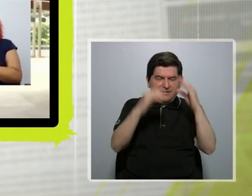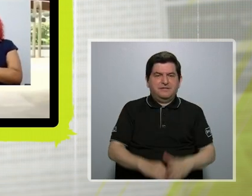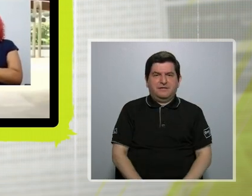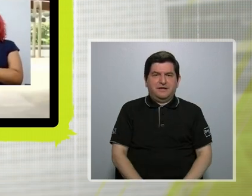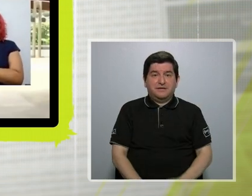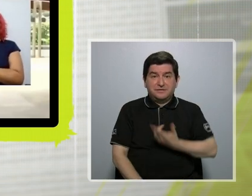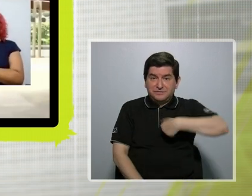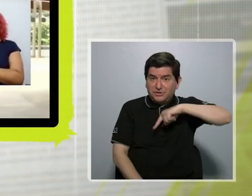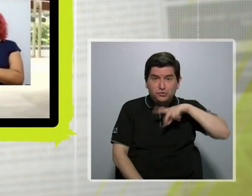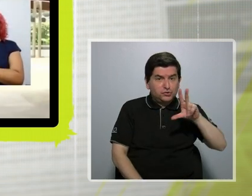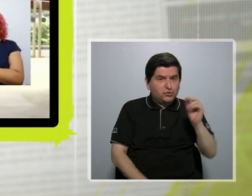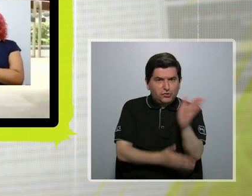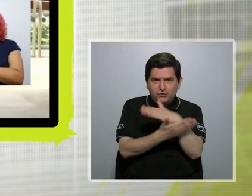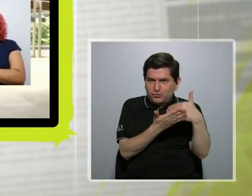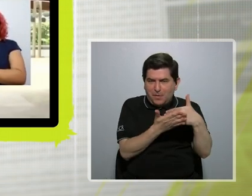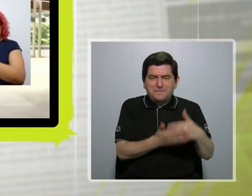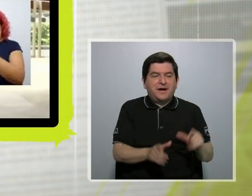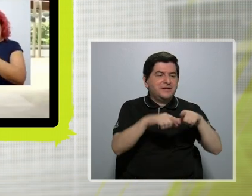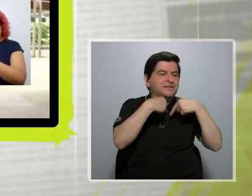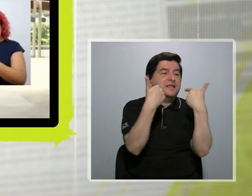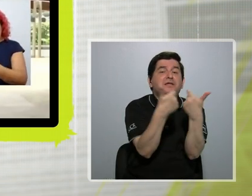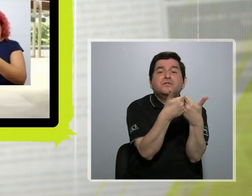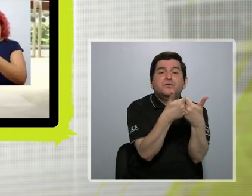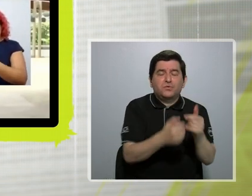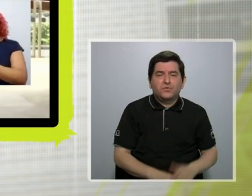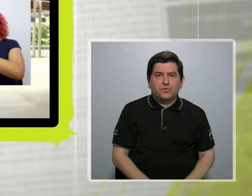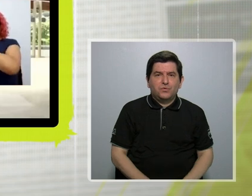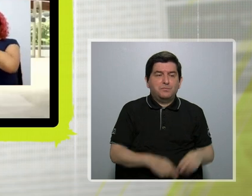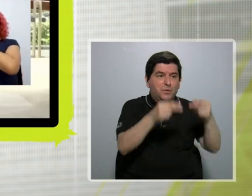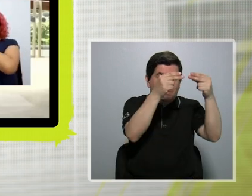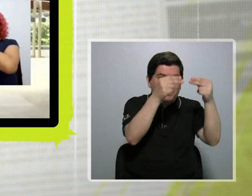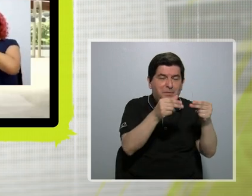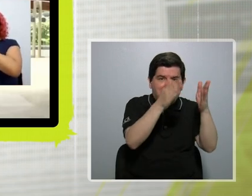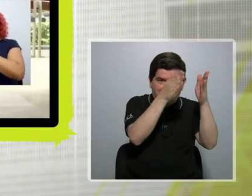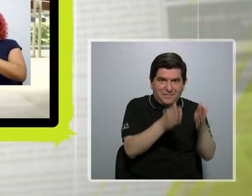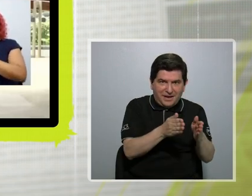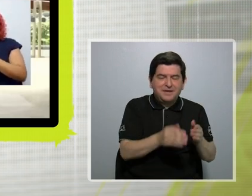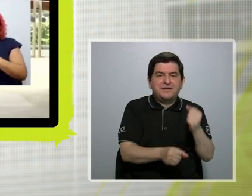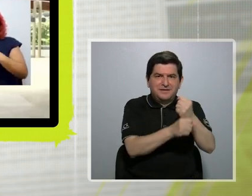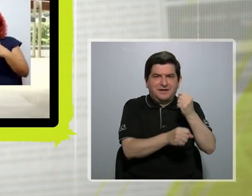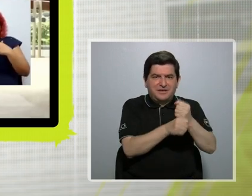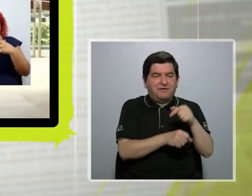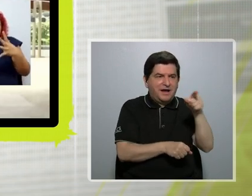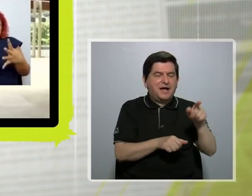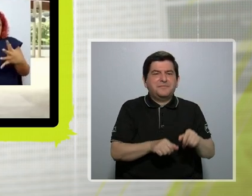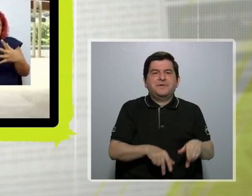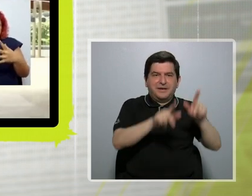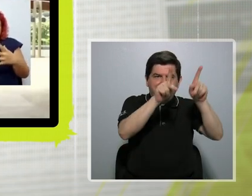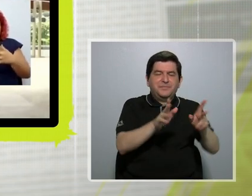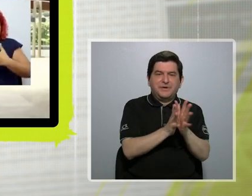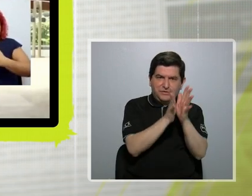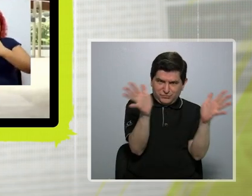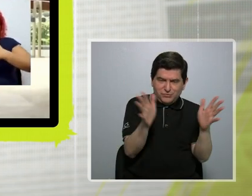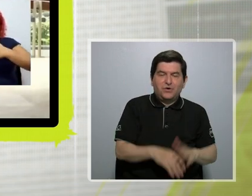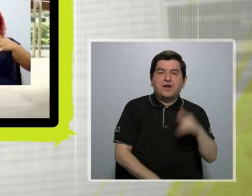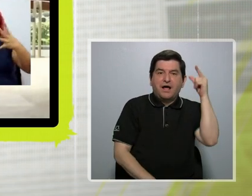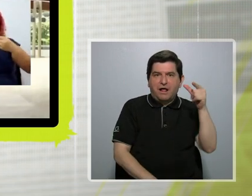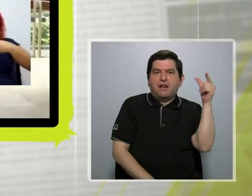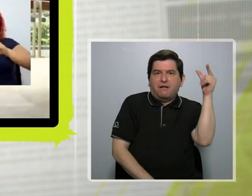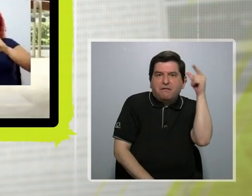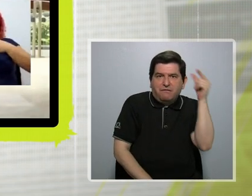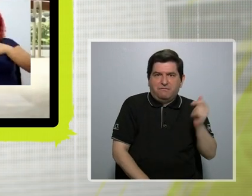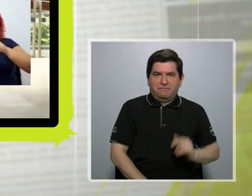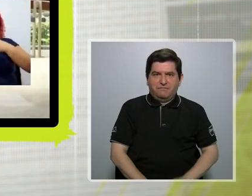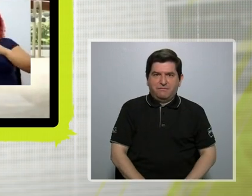somos parte del staff, de la planilla, de la gente que trabajamos para esa figura pública, evidentemente, entonces,